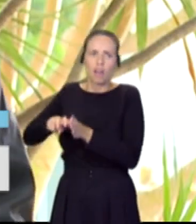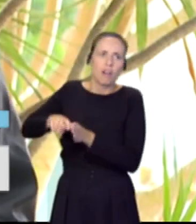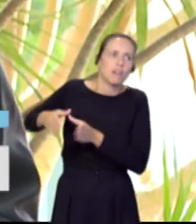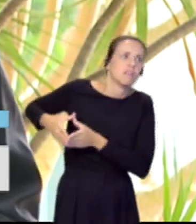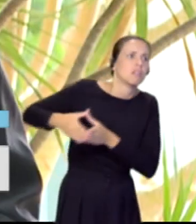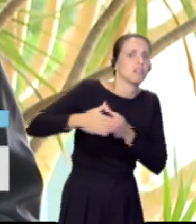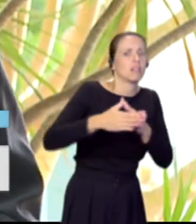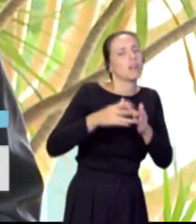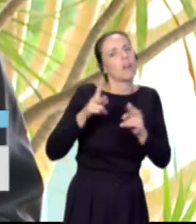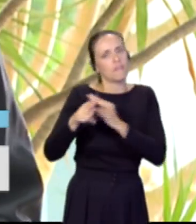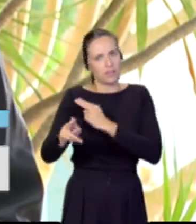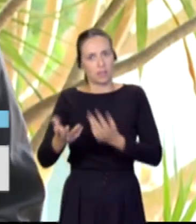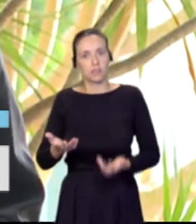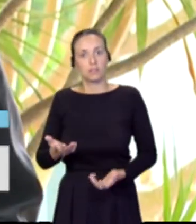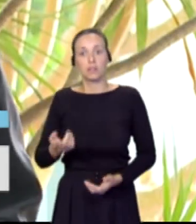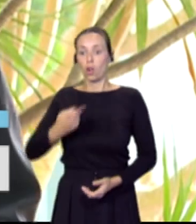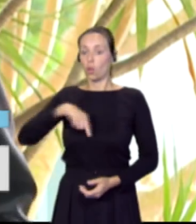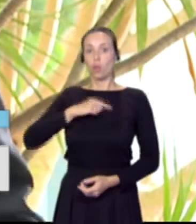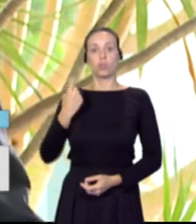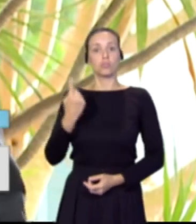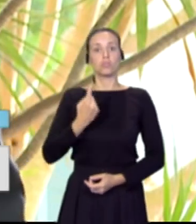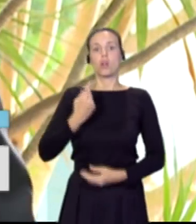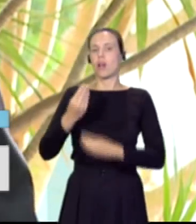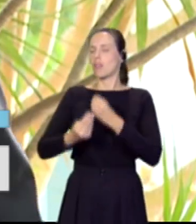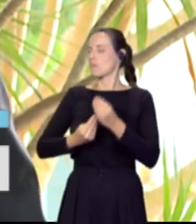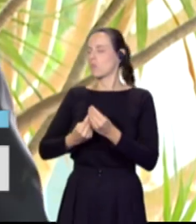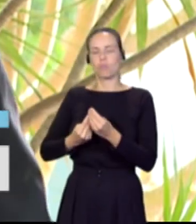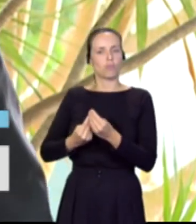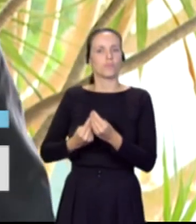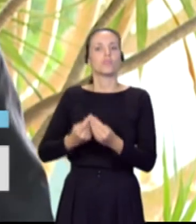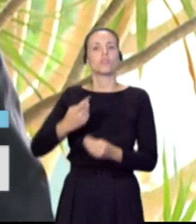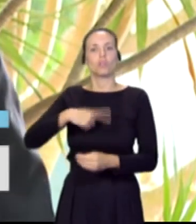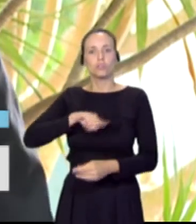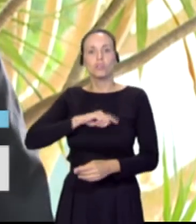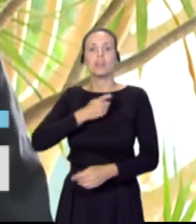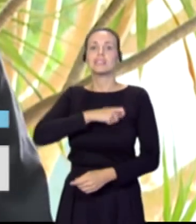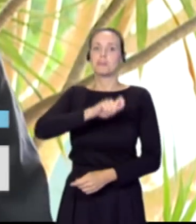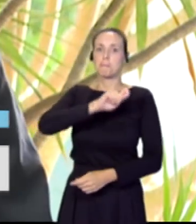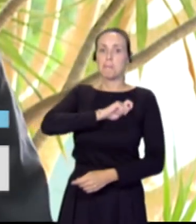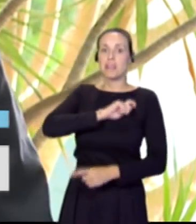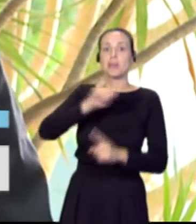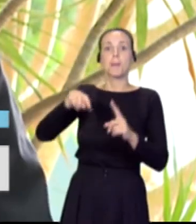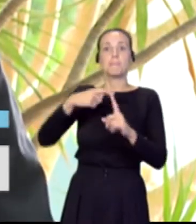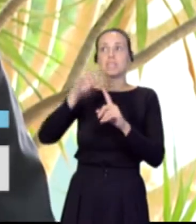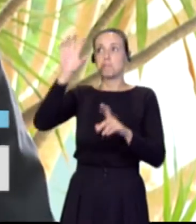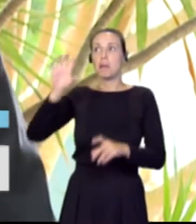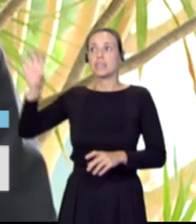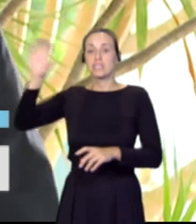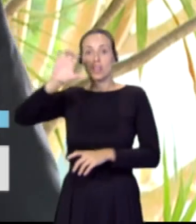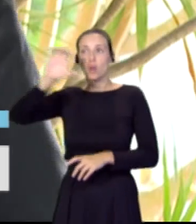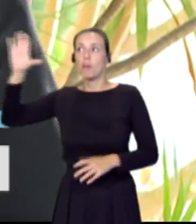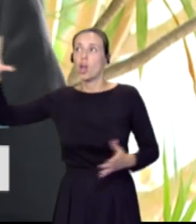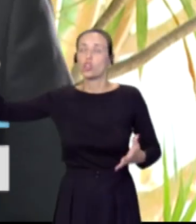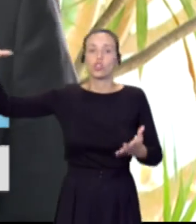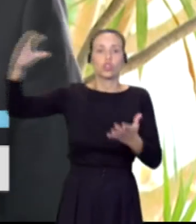no lo haremos solos, lo haremos junto con España y todos los Estados miembros en un